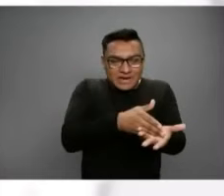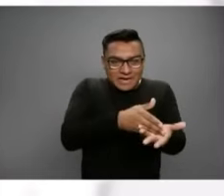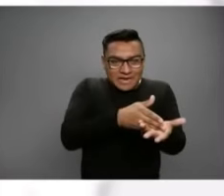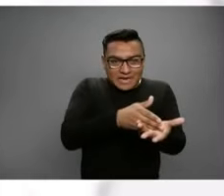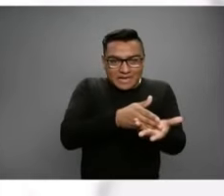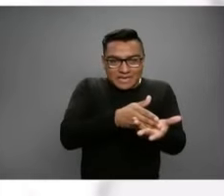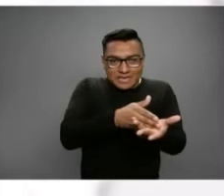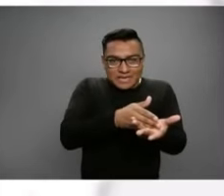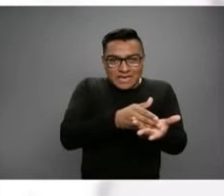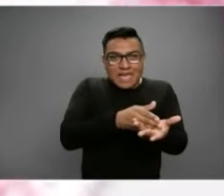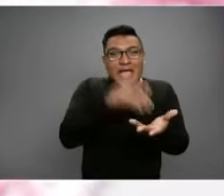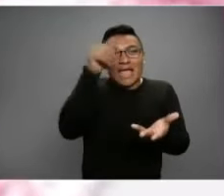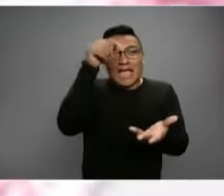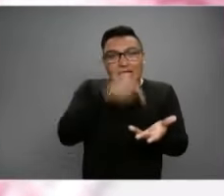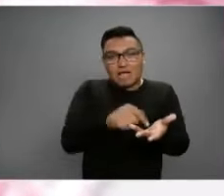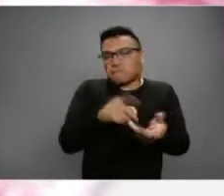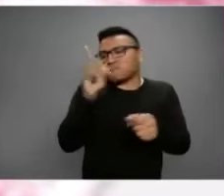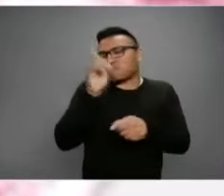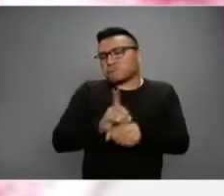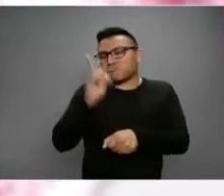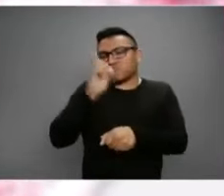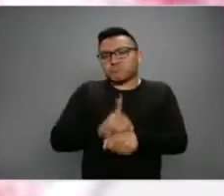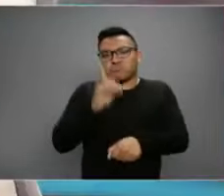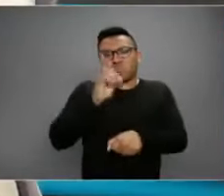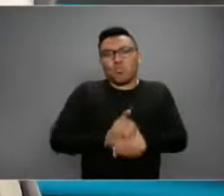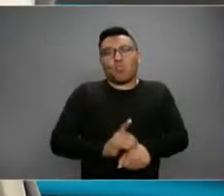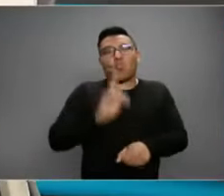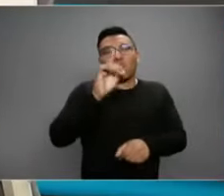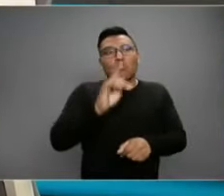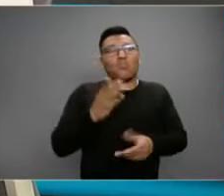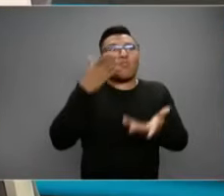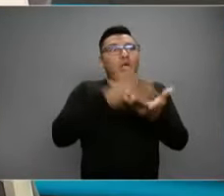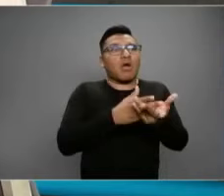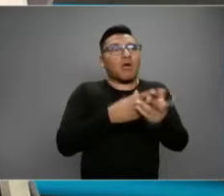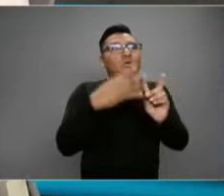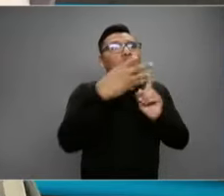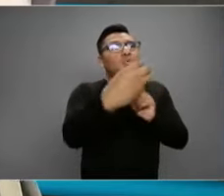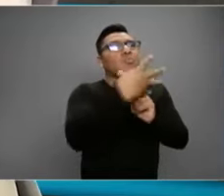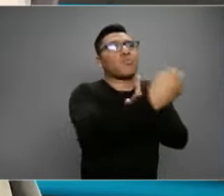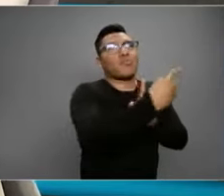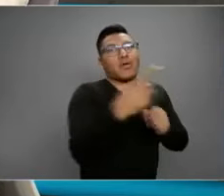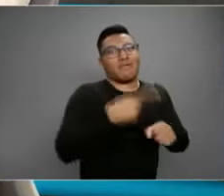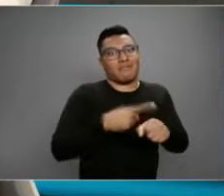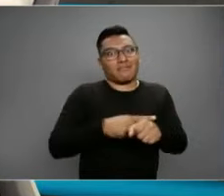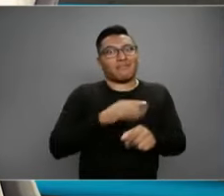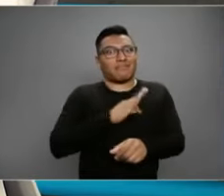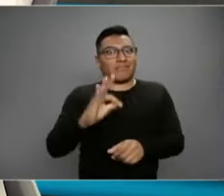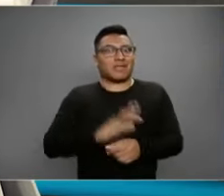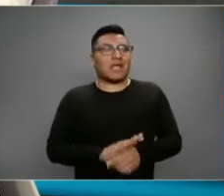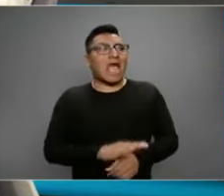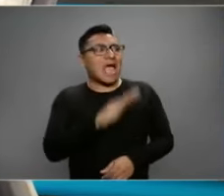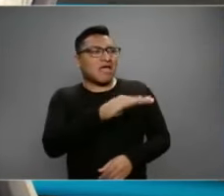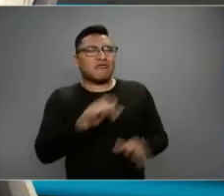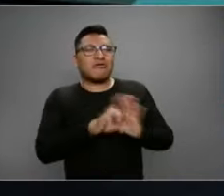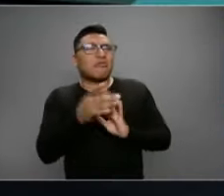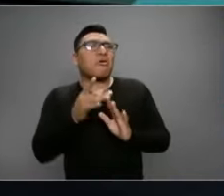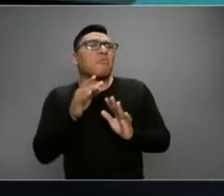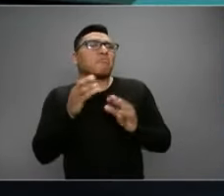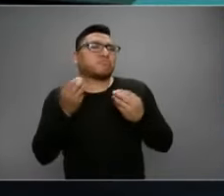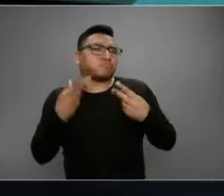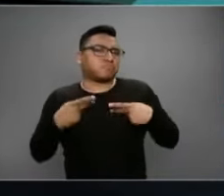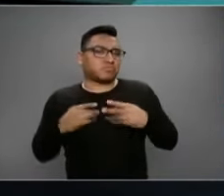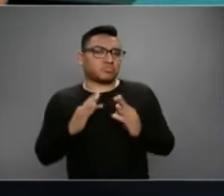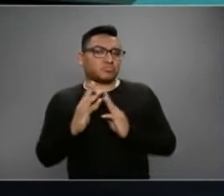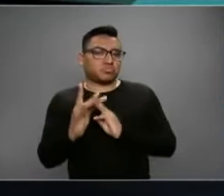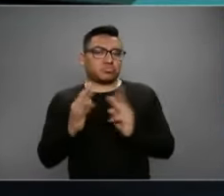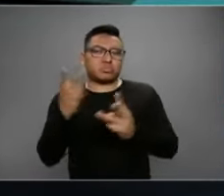parte de la vida, uno va y disemina enfermedades. Entonces, en ese momento, como mucha gente estaba viajando